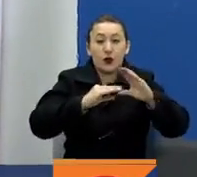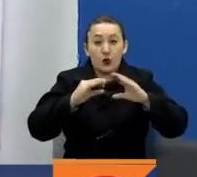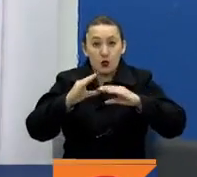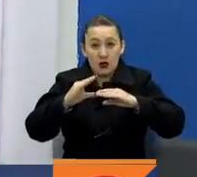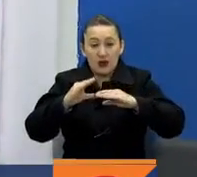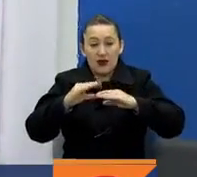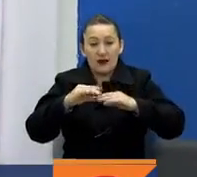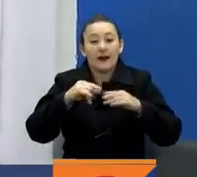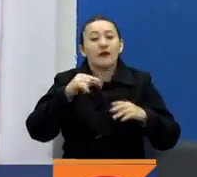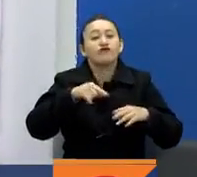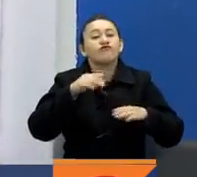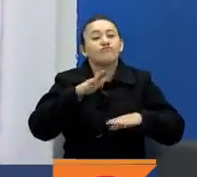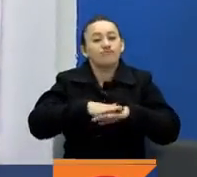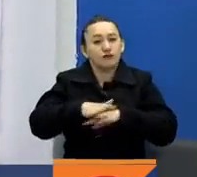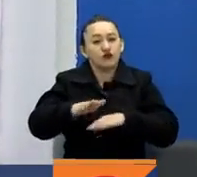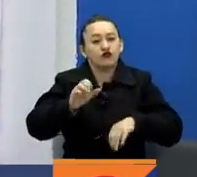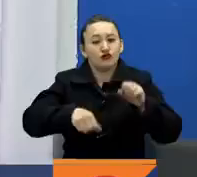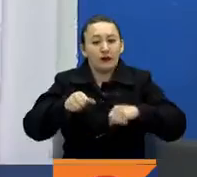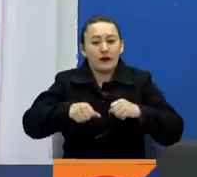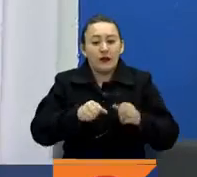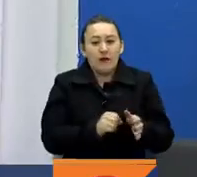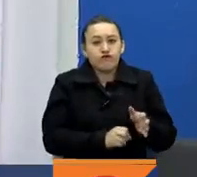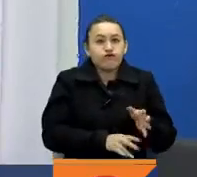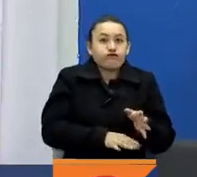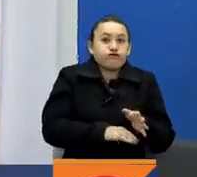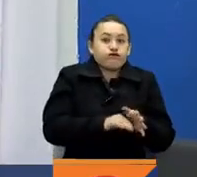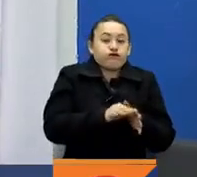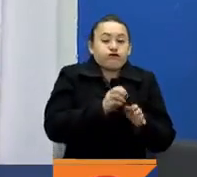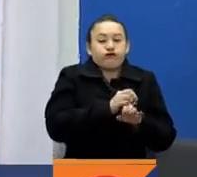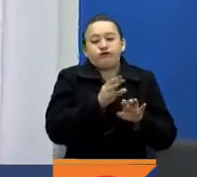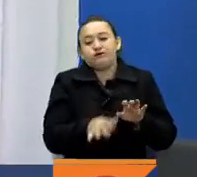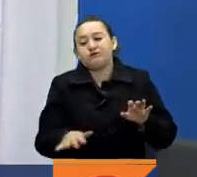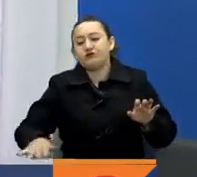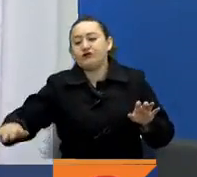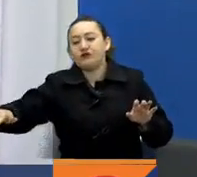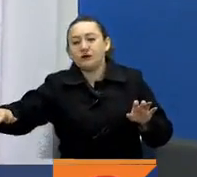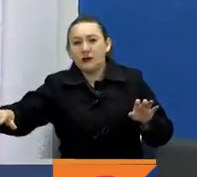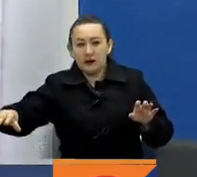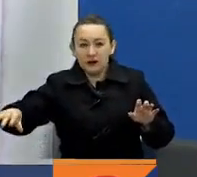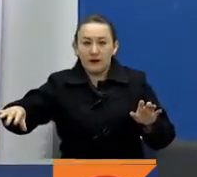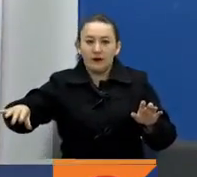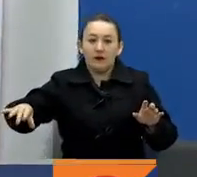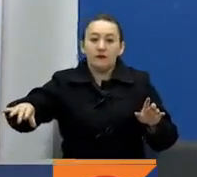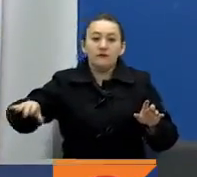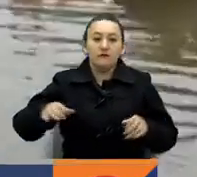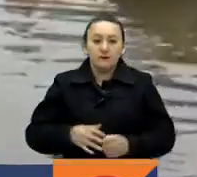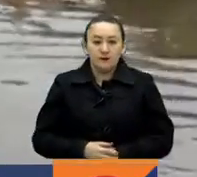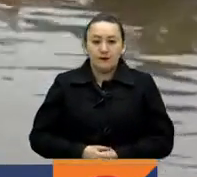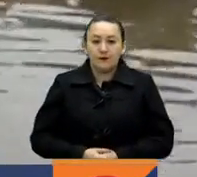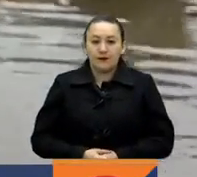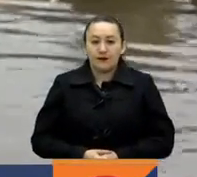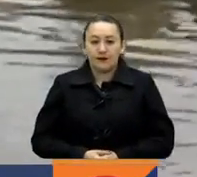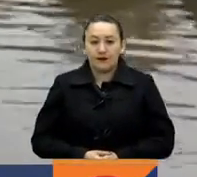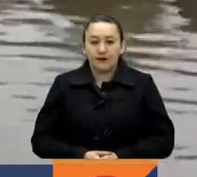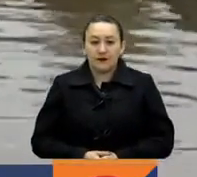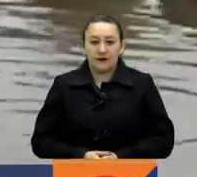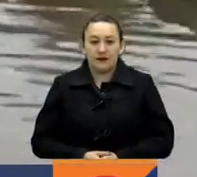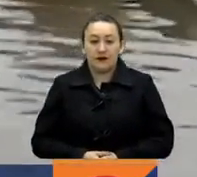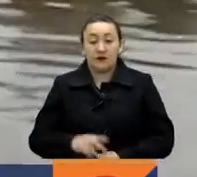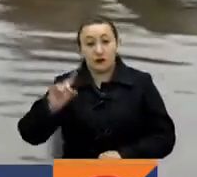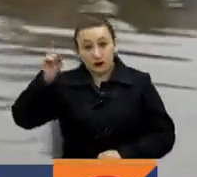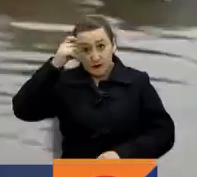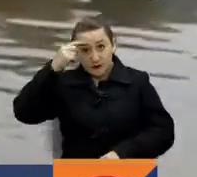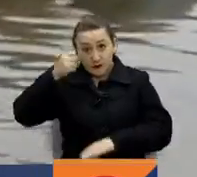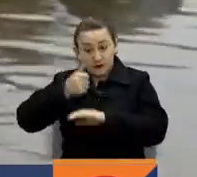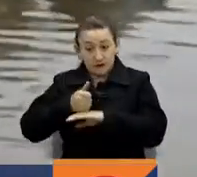inundaciones lentas o también caudales súbitos que generen inundaciones. Los gobernadores de